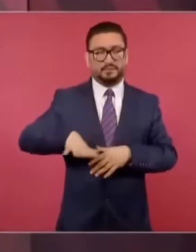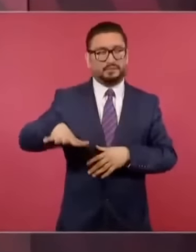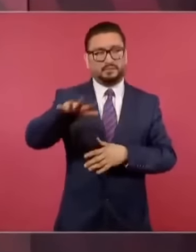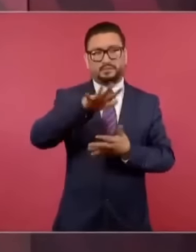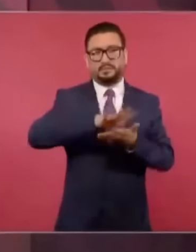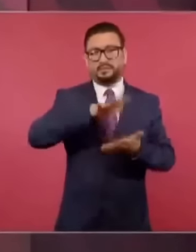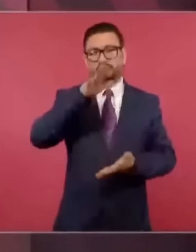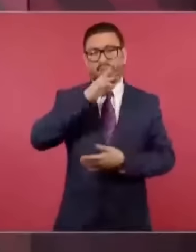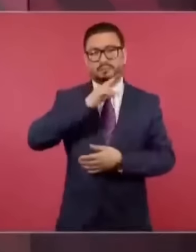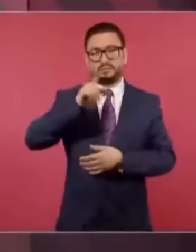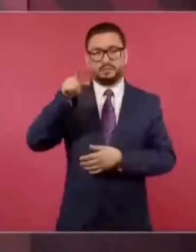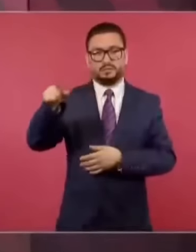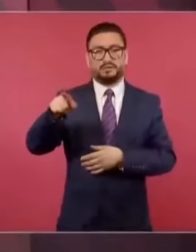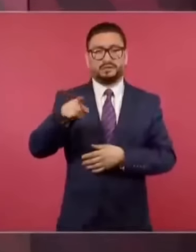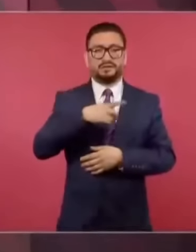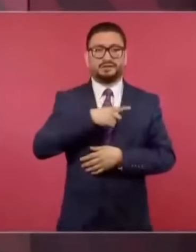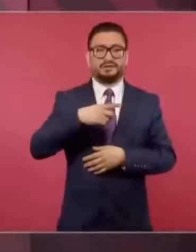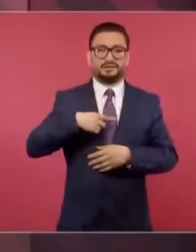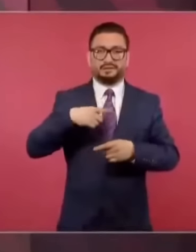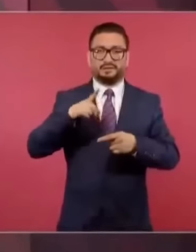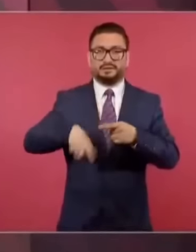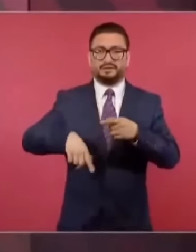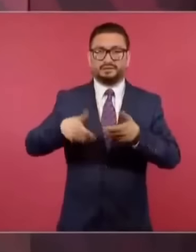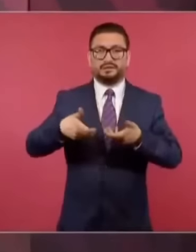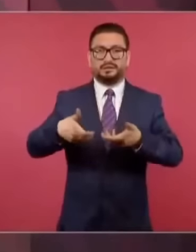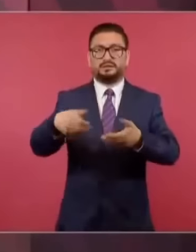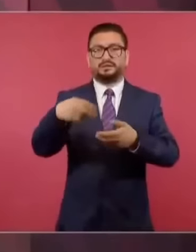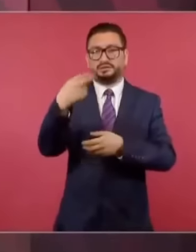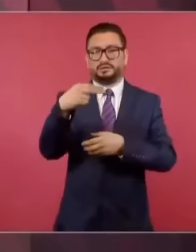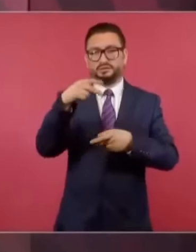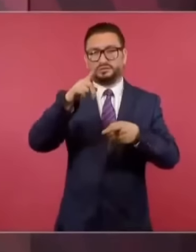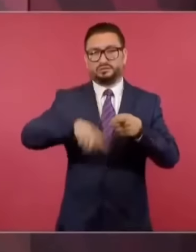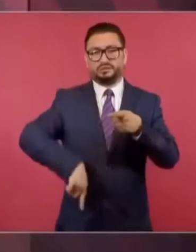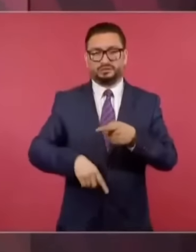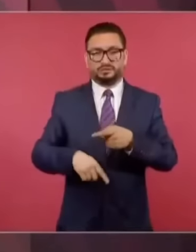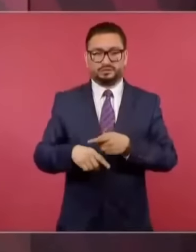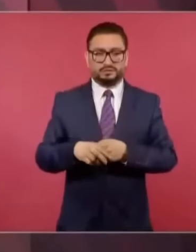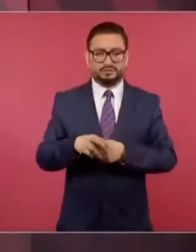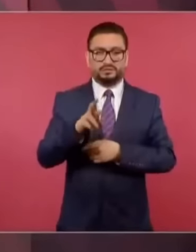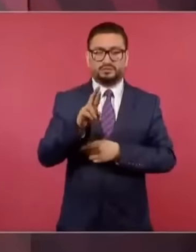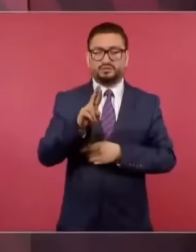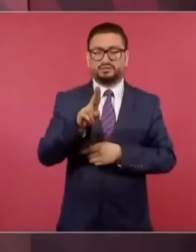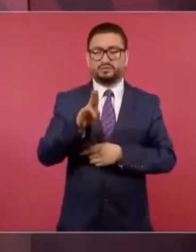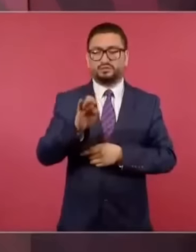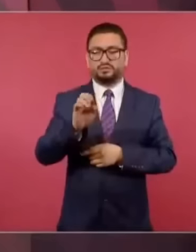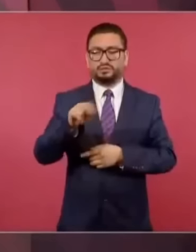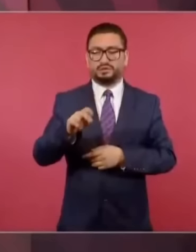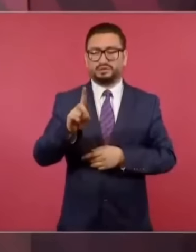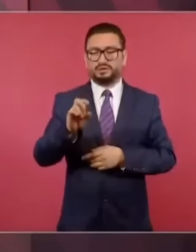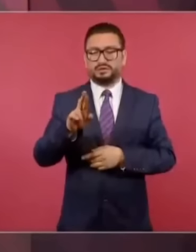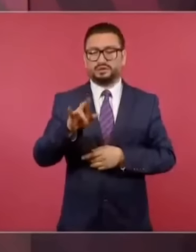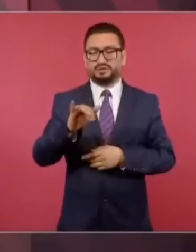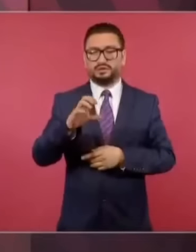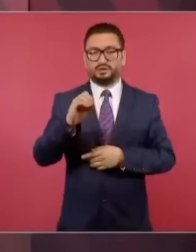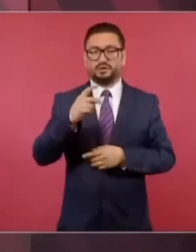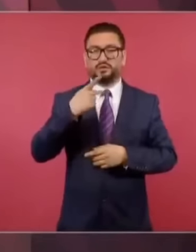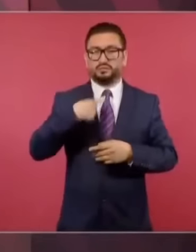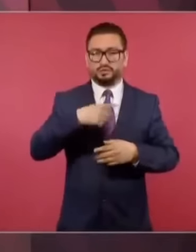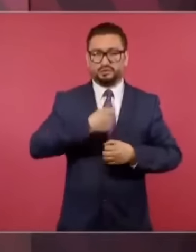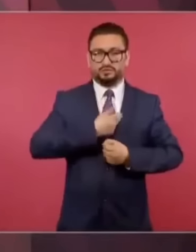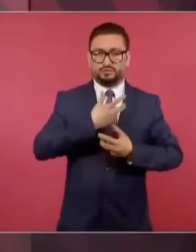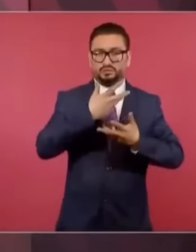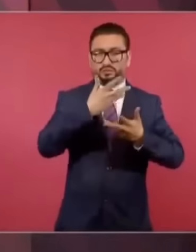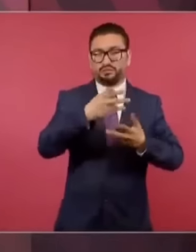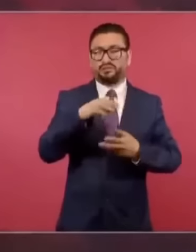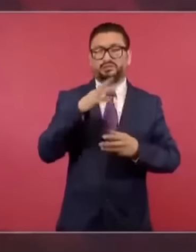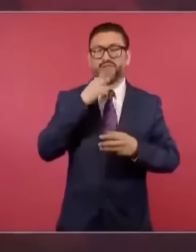que hasta deberían de quitarle la calle, digo el nombre de la calle, se llama Rubén Darío, gran poeta, le deberían de